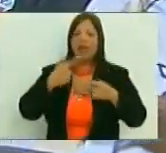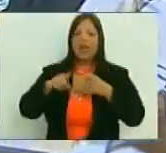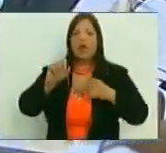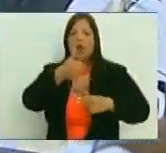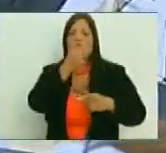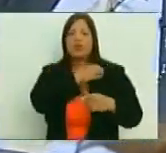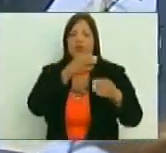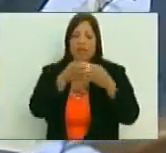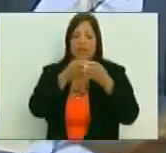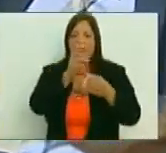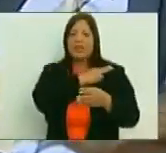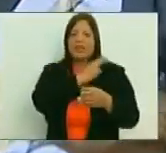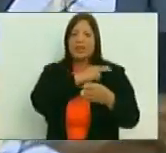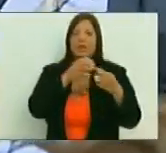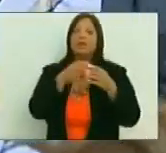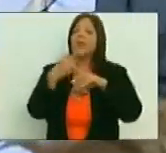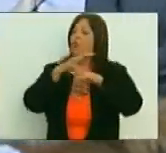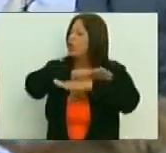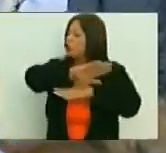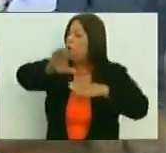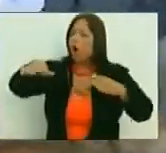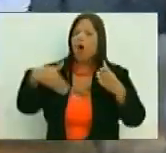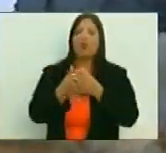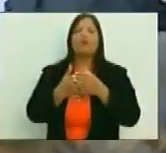directiva las inquietudes de todos